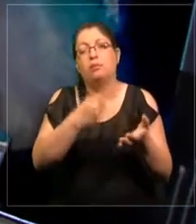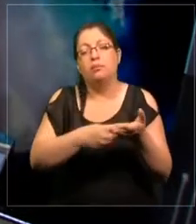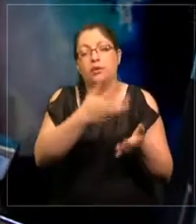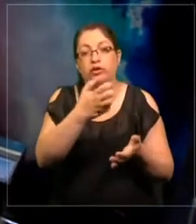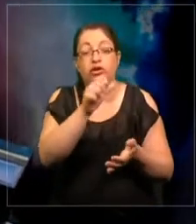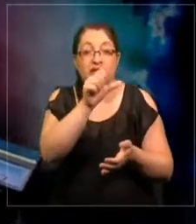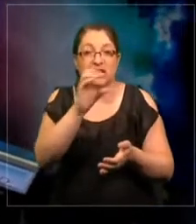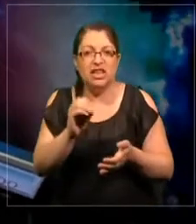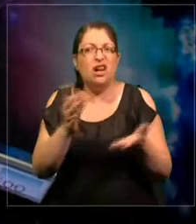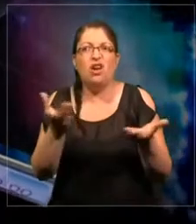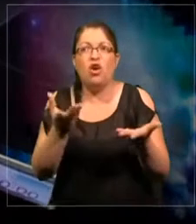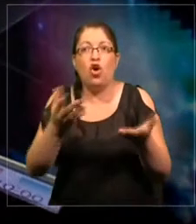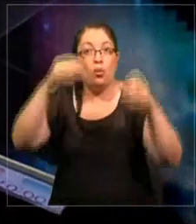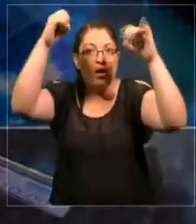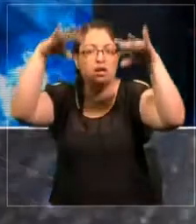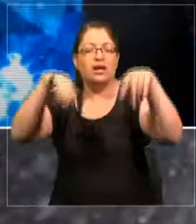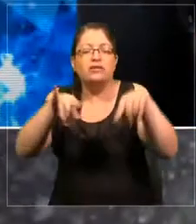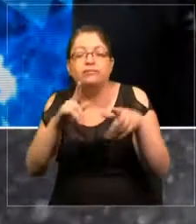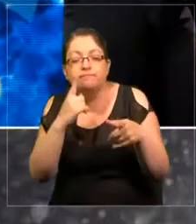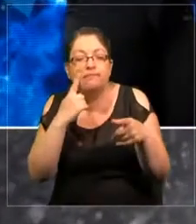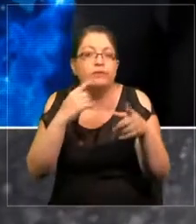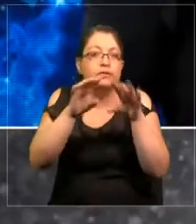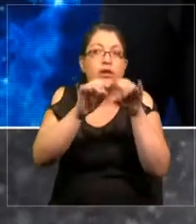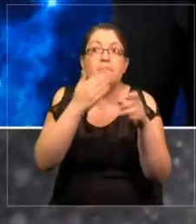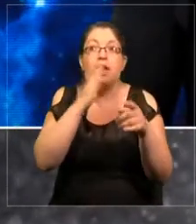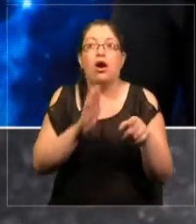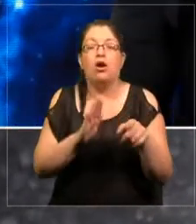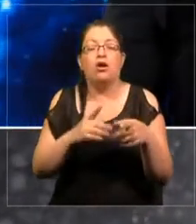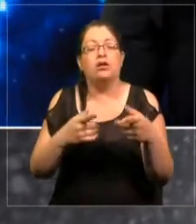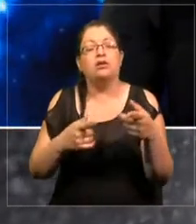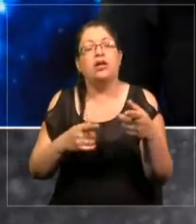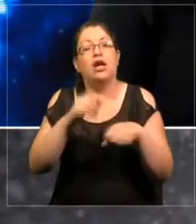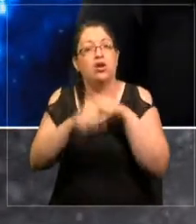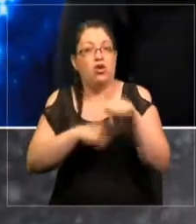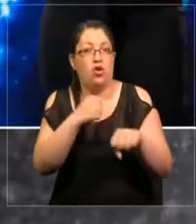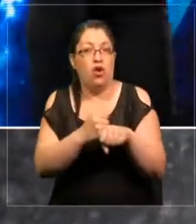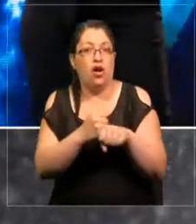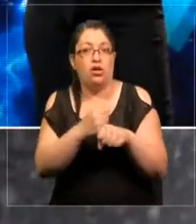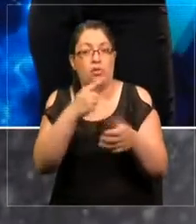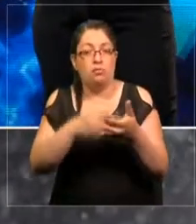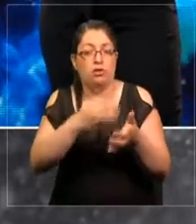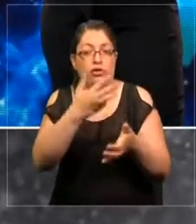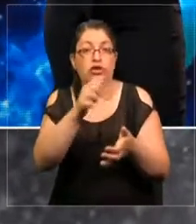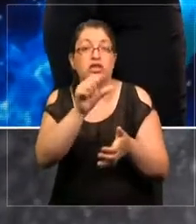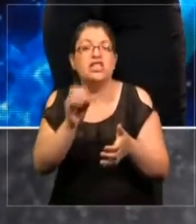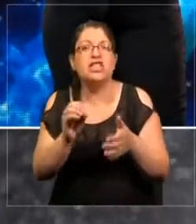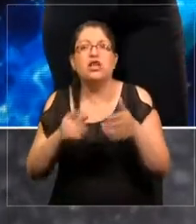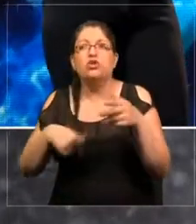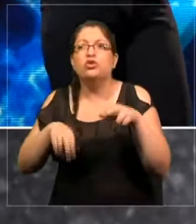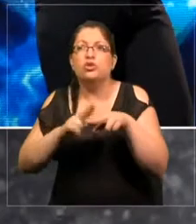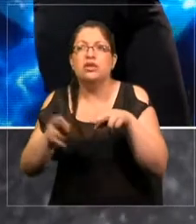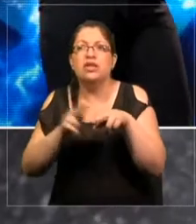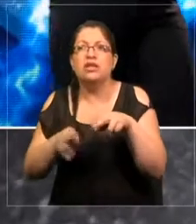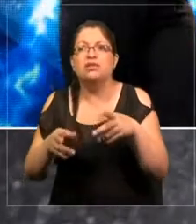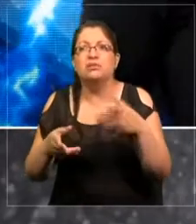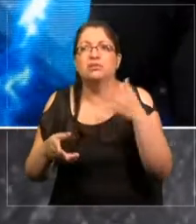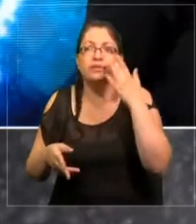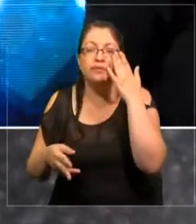mejoramiento de la lluvia. En los años 60 empezamos a hacer semillado de